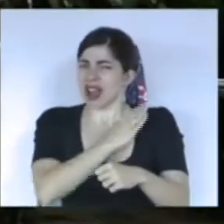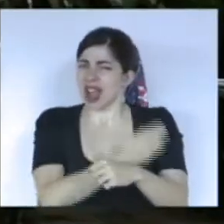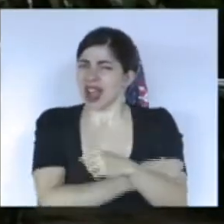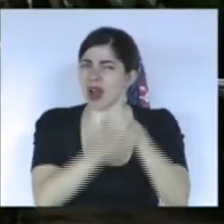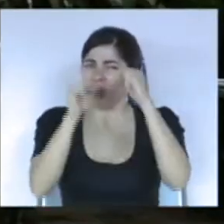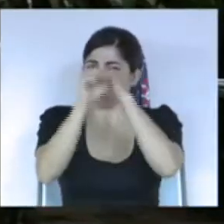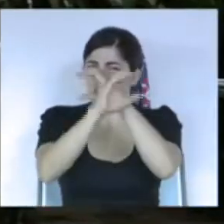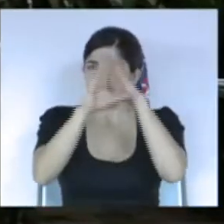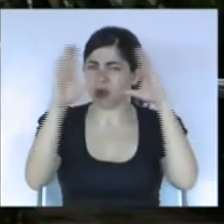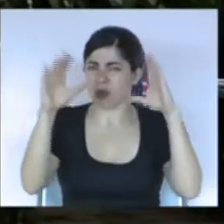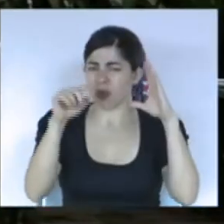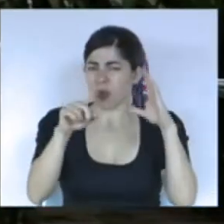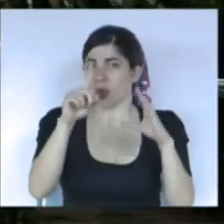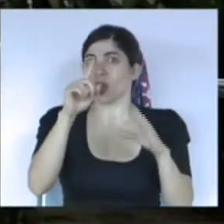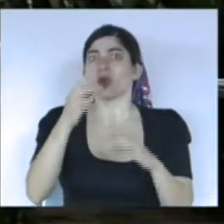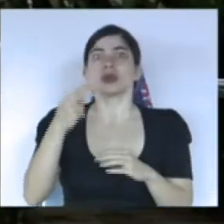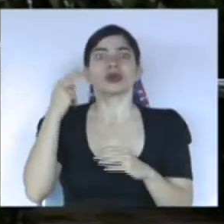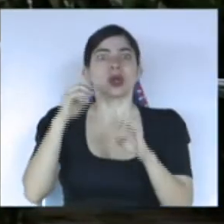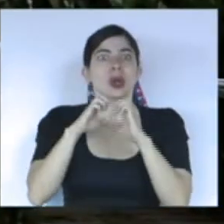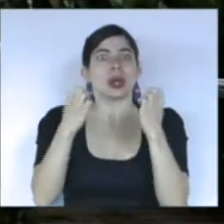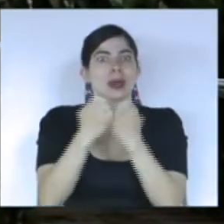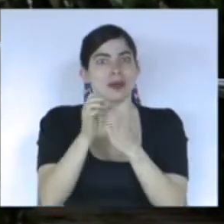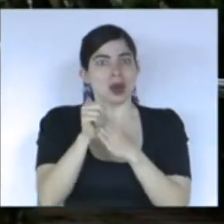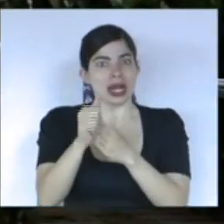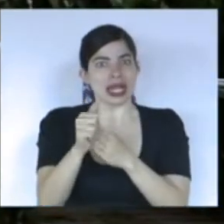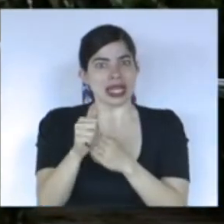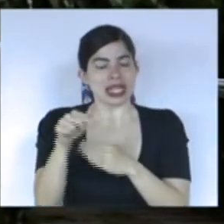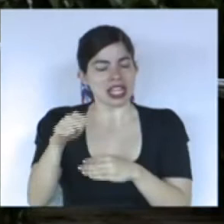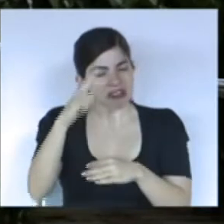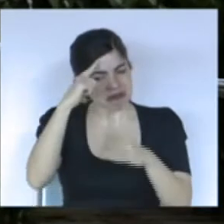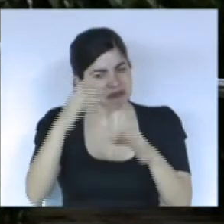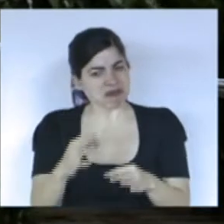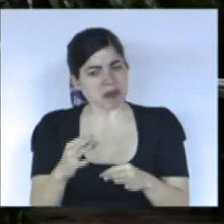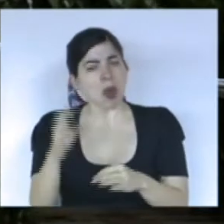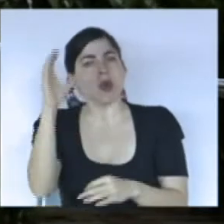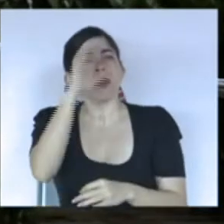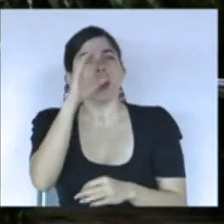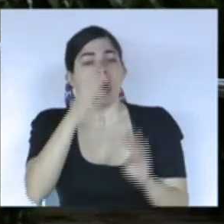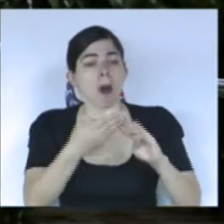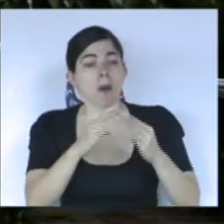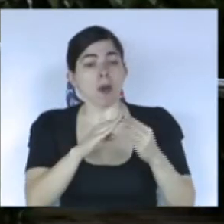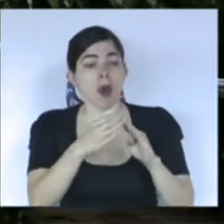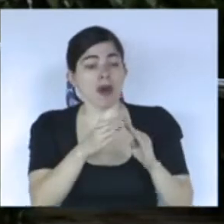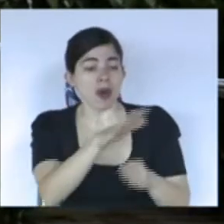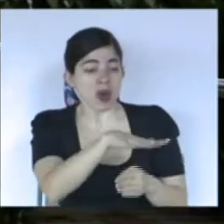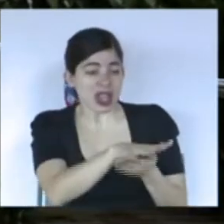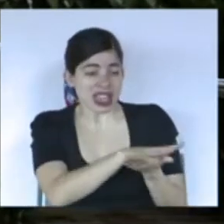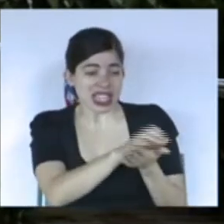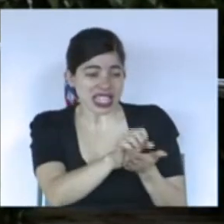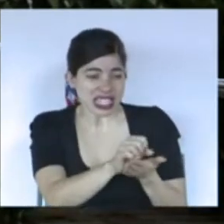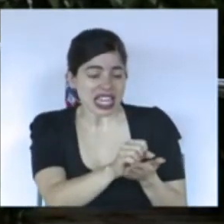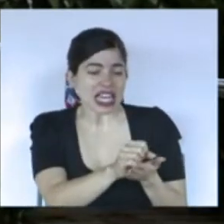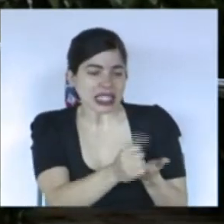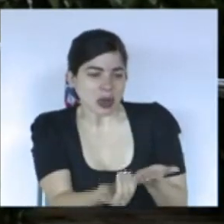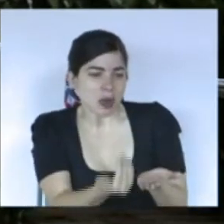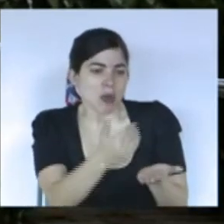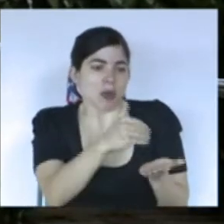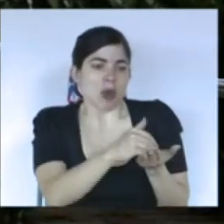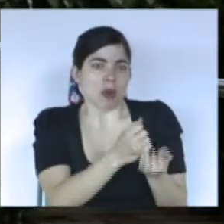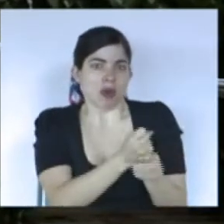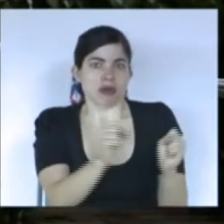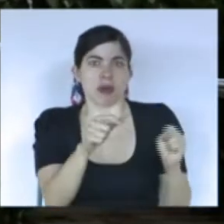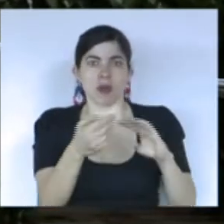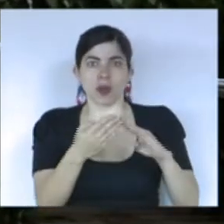de liderazgo pueda tomar cuando se trata de recuperar a un pueblo de un desastre. Y sí, de un